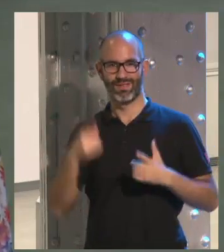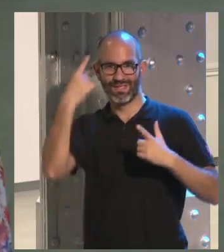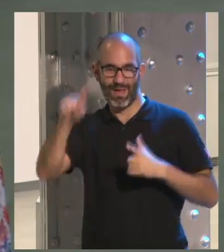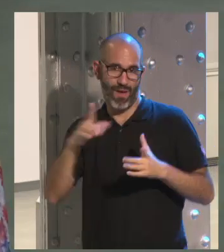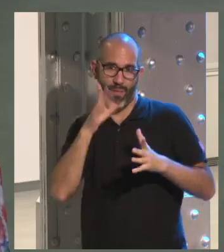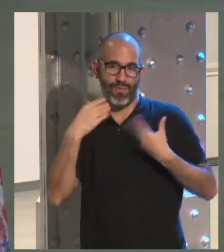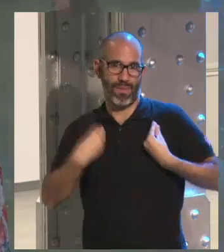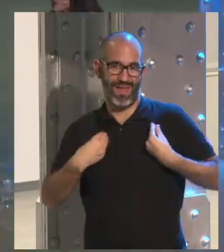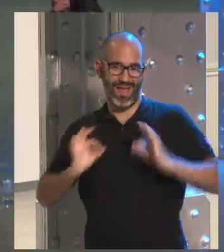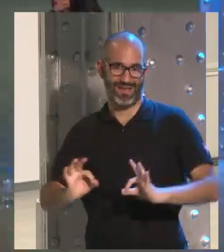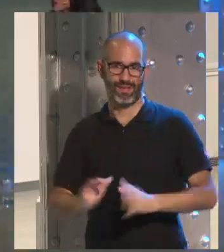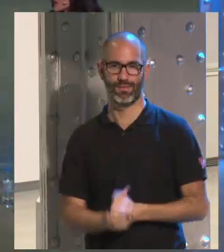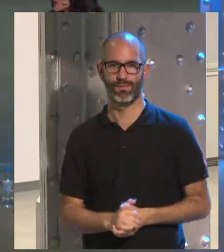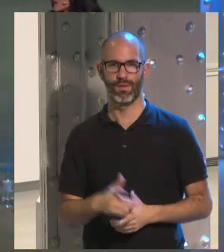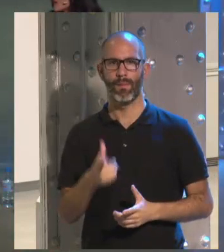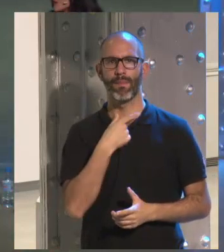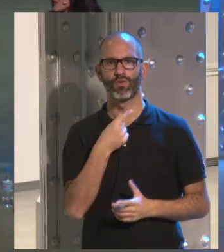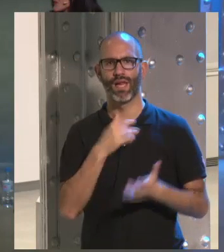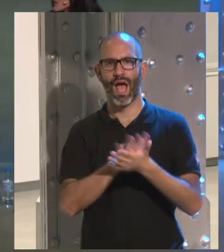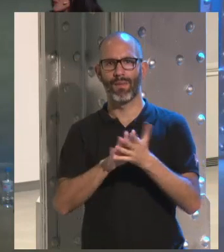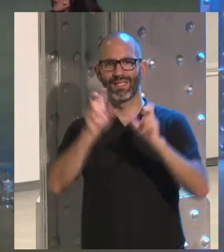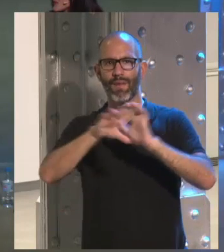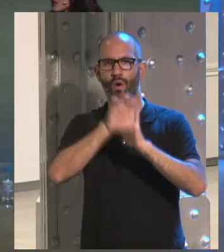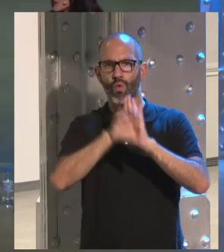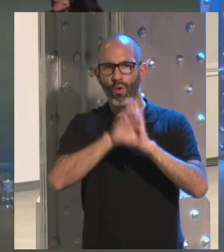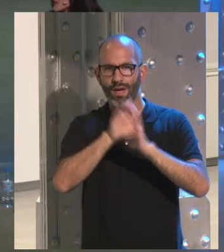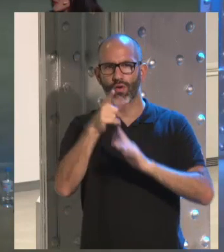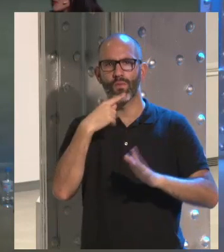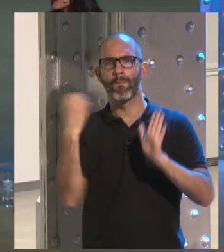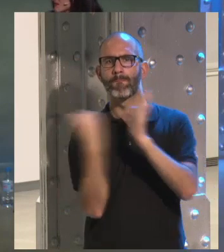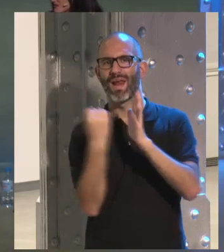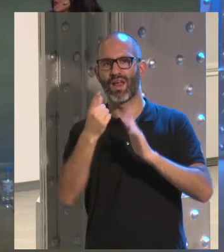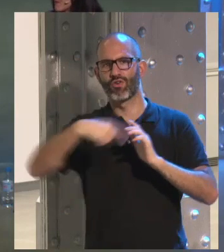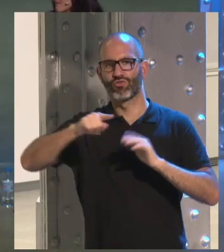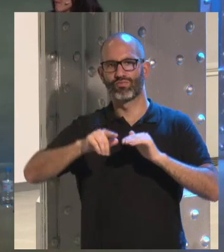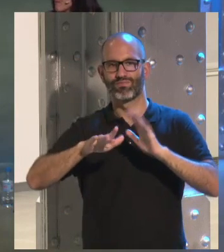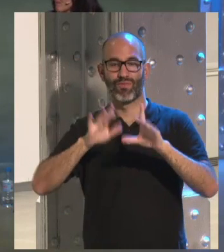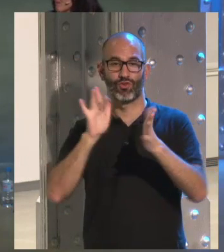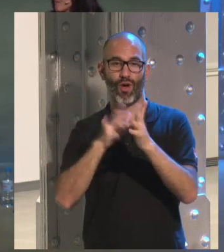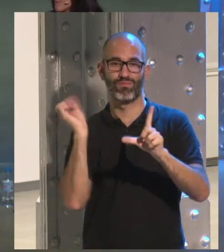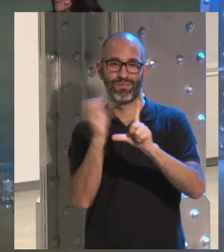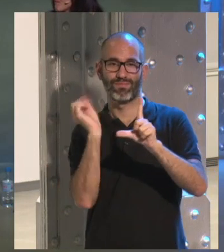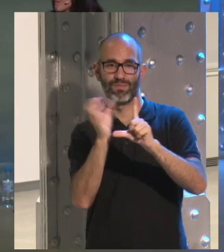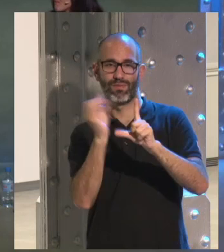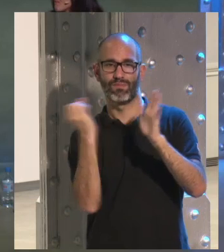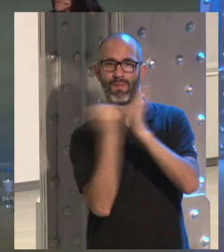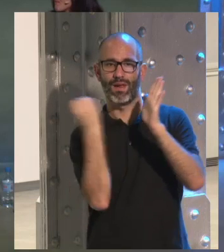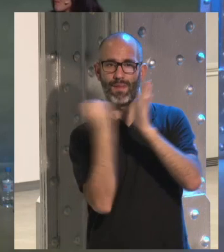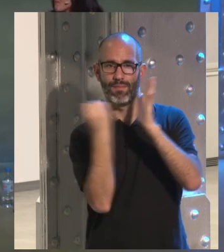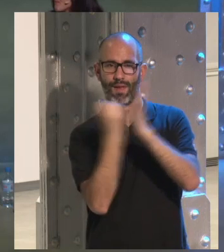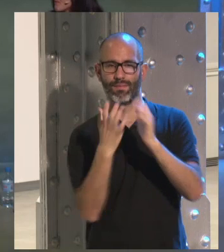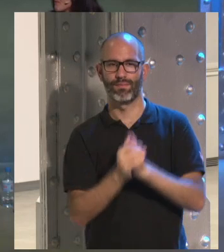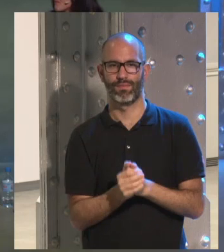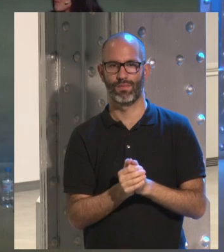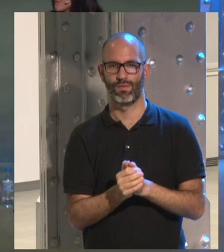las redes ahora me gustaría hablar un poco del currículum ese y esa huella digital que vamos dejando porque eso también es yo creo que es muy importante yo